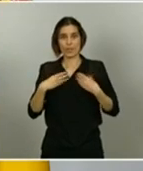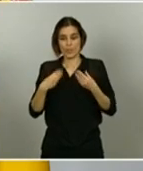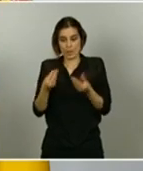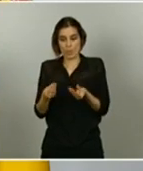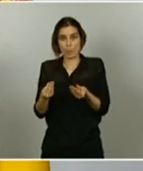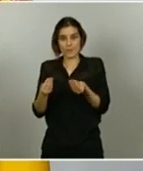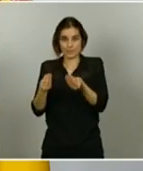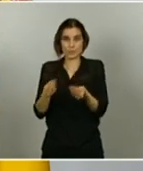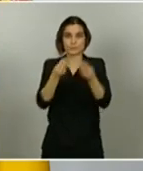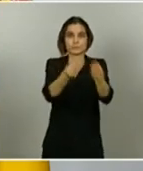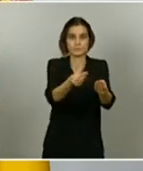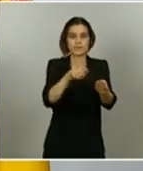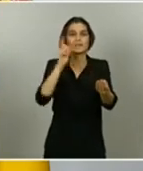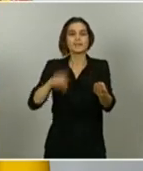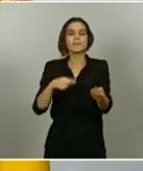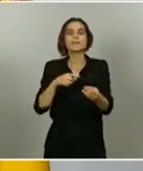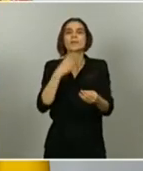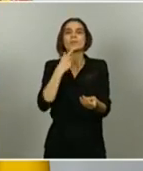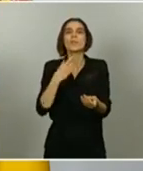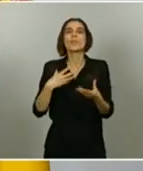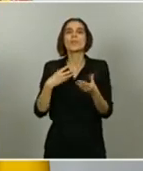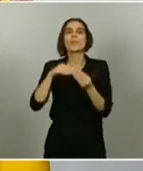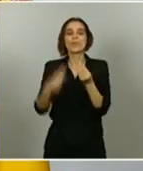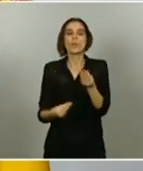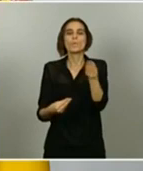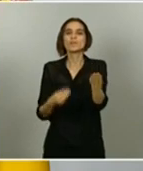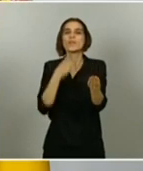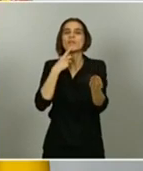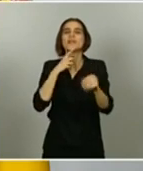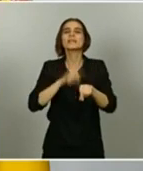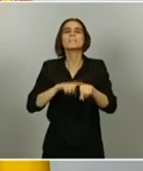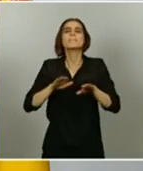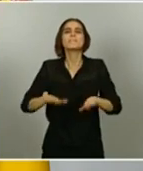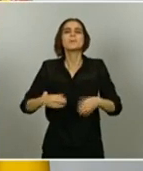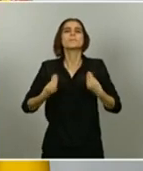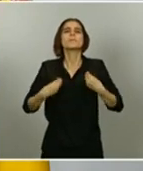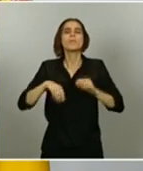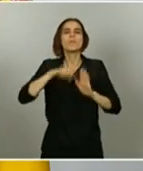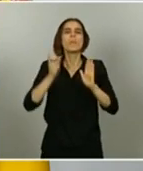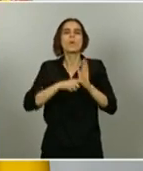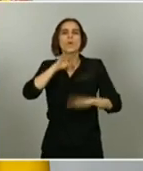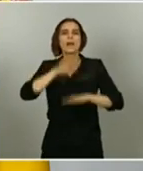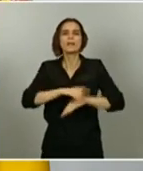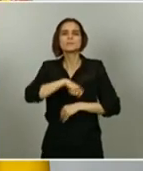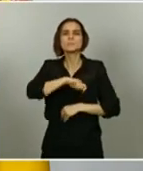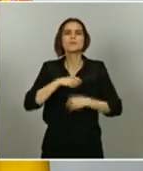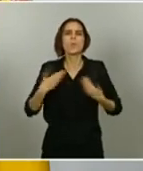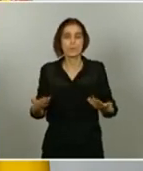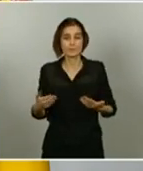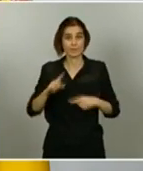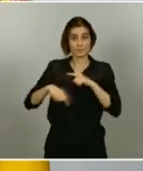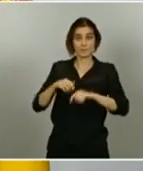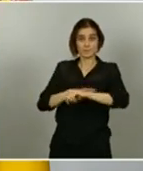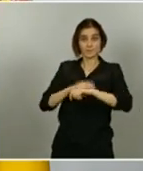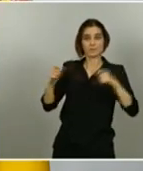tiempo de residencia legal en España. A partir de ahí, es la propia Seguridad Social la que comprueba, con los datos de los que ya dispone, los ingresos y el patrimonio de la